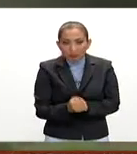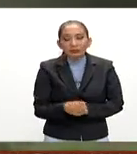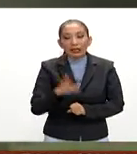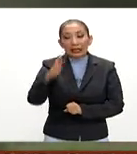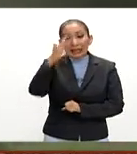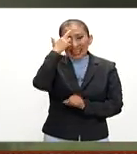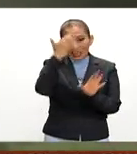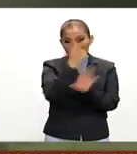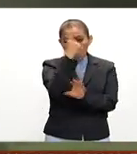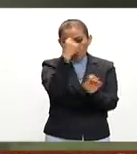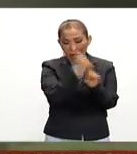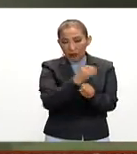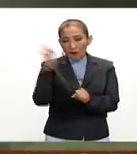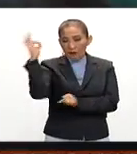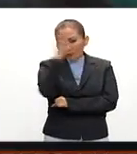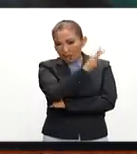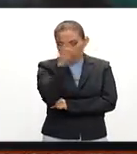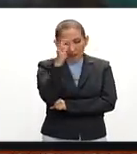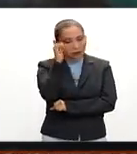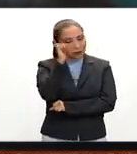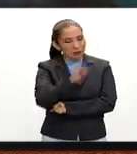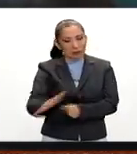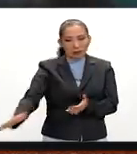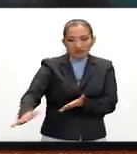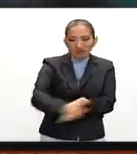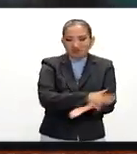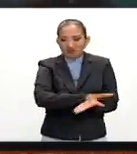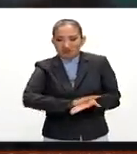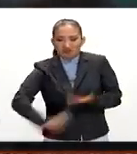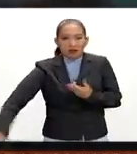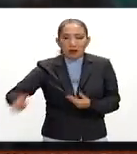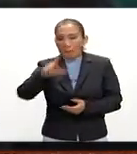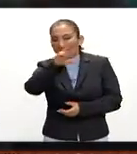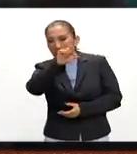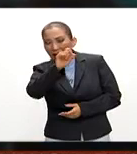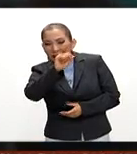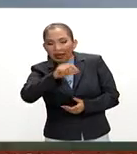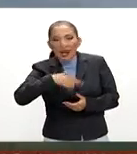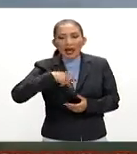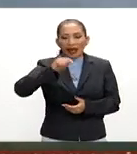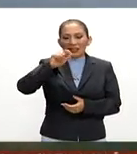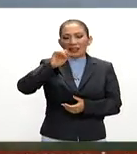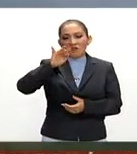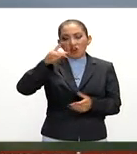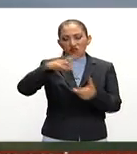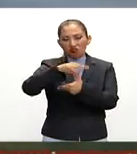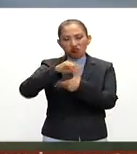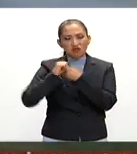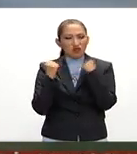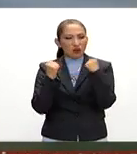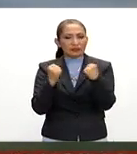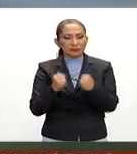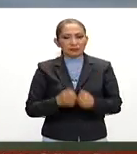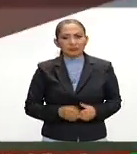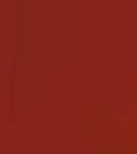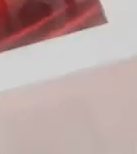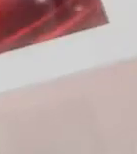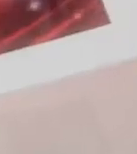Hay que recordar que cada año Filipinas es azotado por unos 20 tifones de gran intensidad.